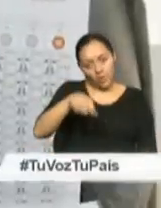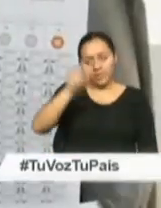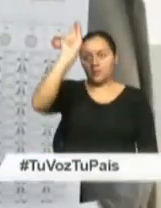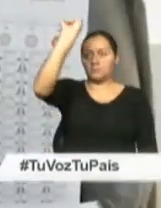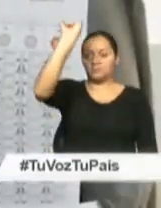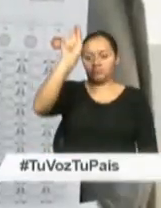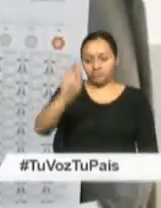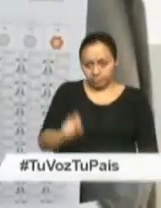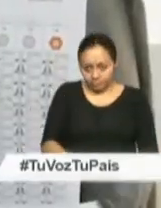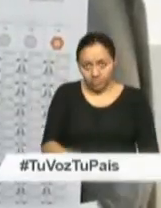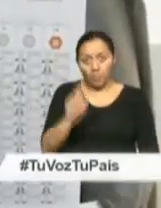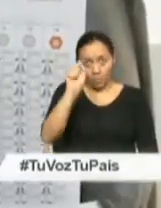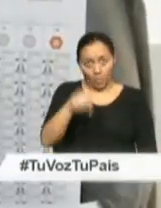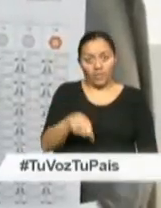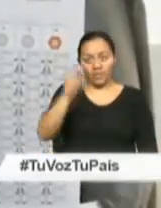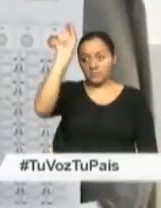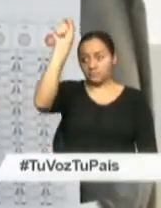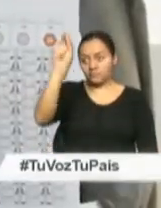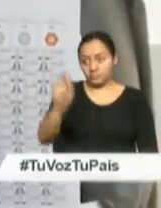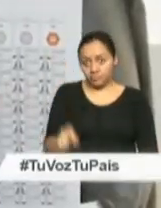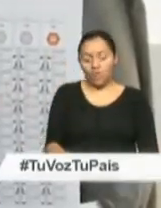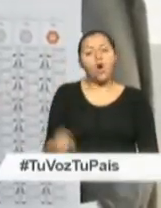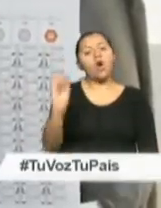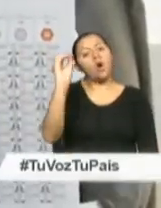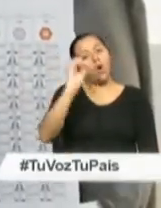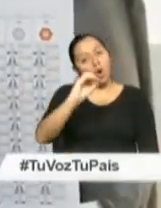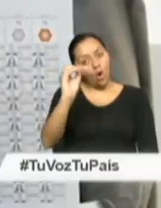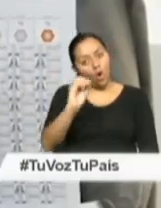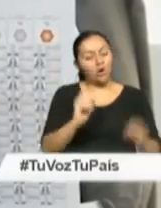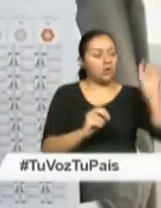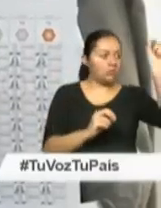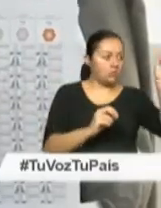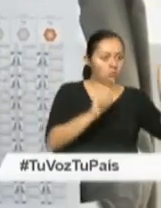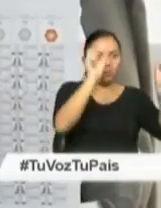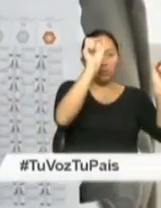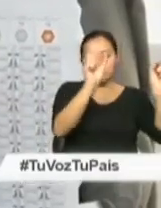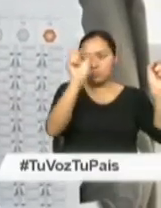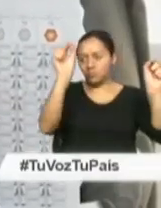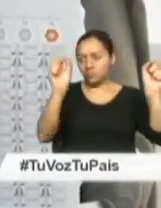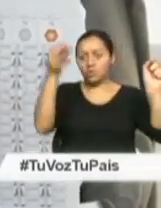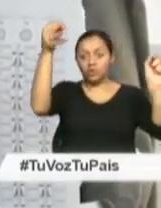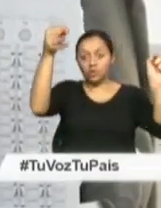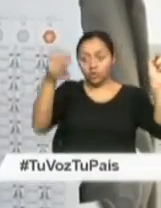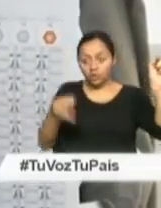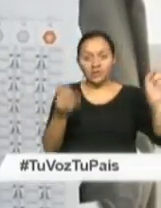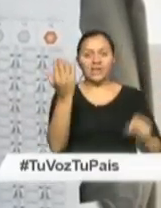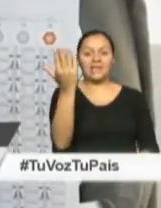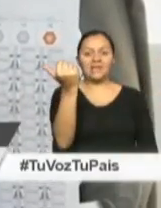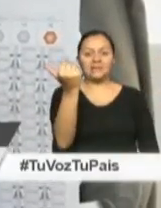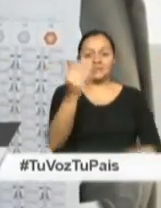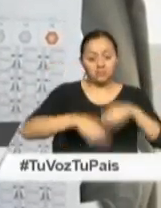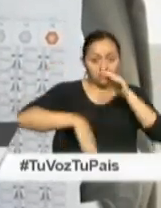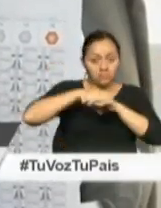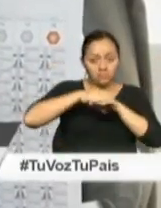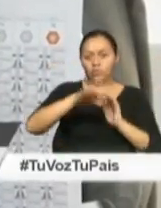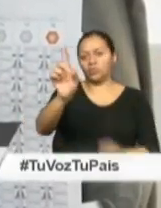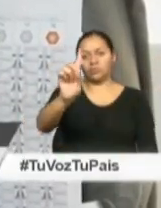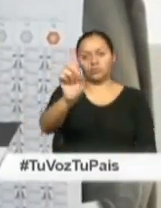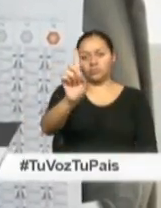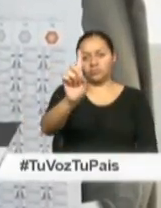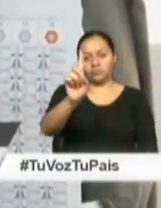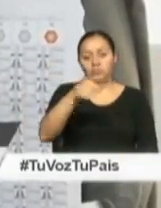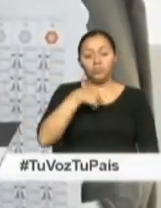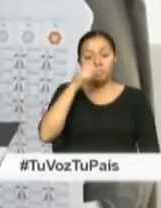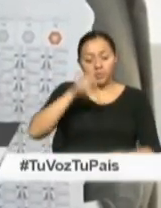por todos los 15 de una sola lista o puede marcar los 15 entre listas. Pero nunca puede pasarse de esos 15 porque ya sería un